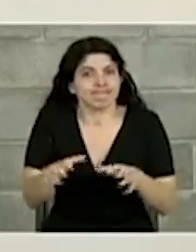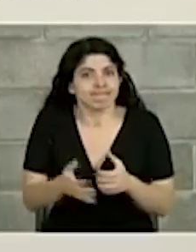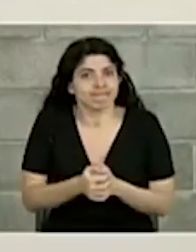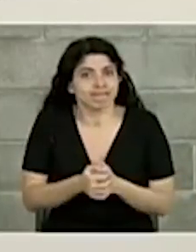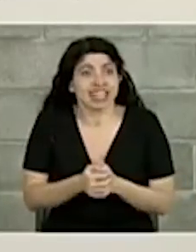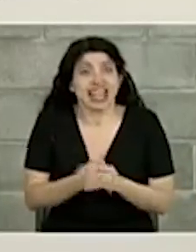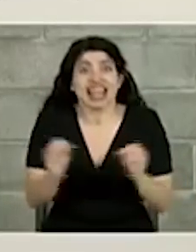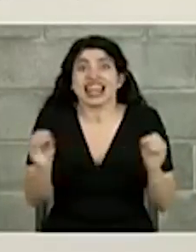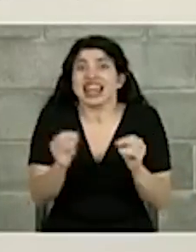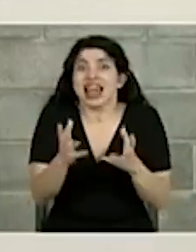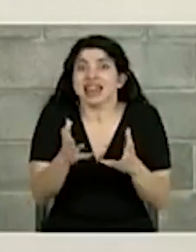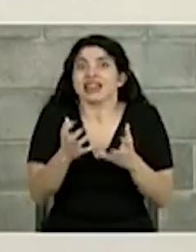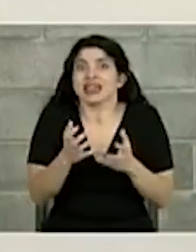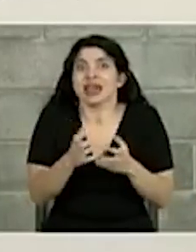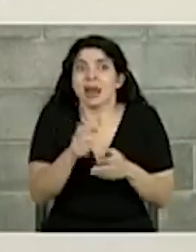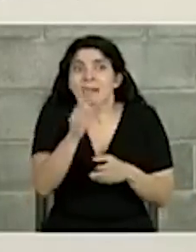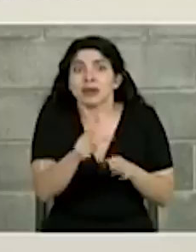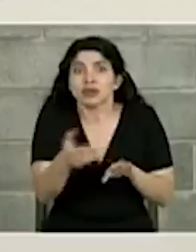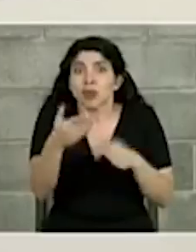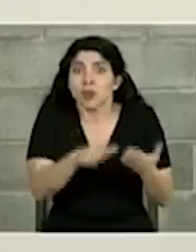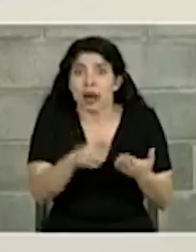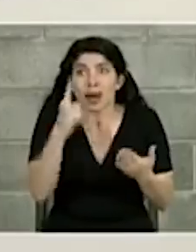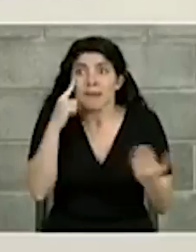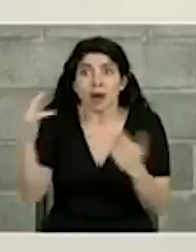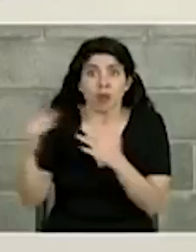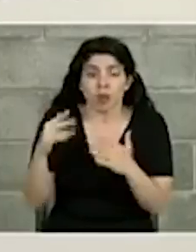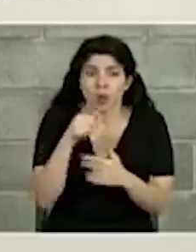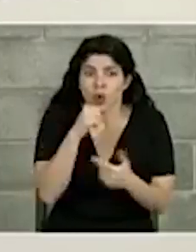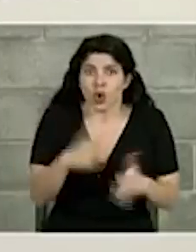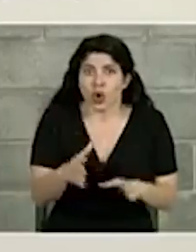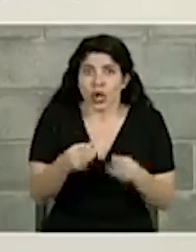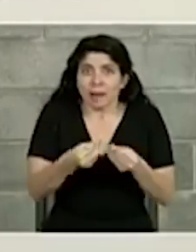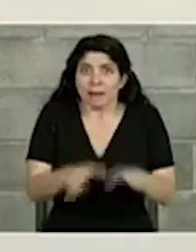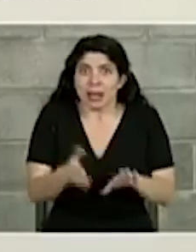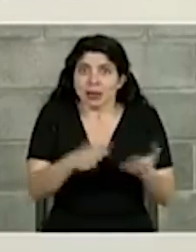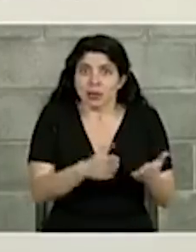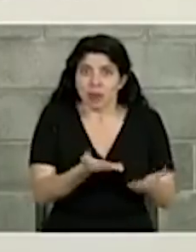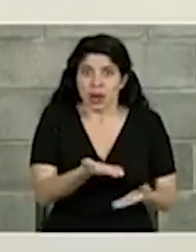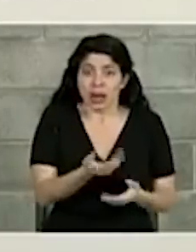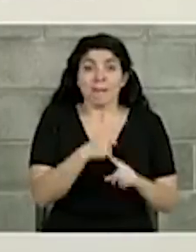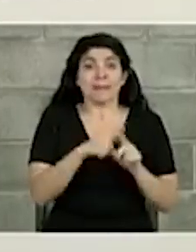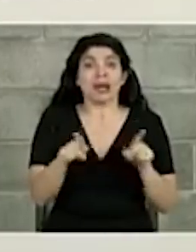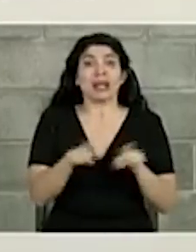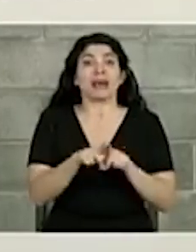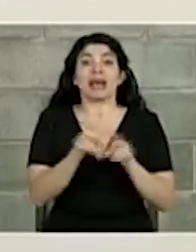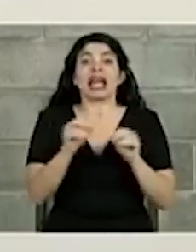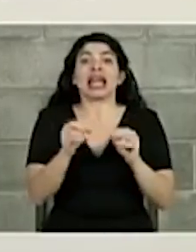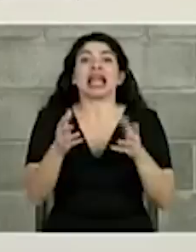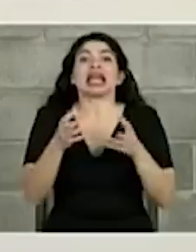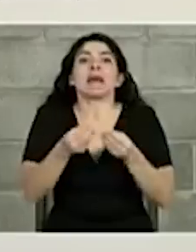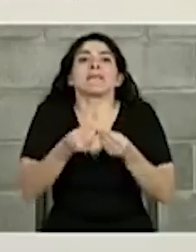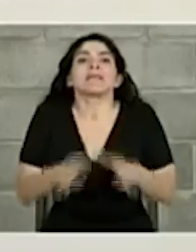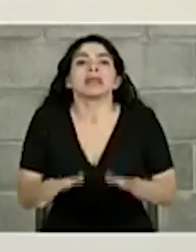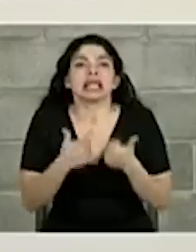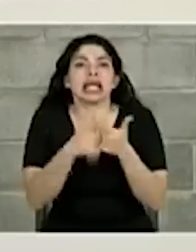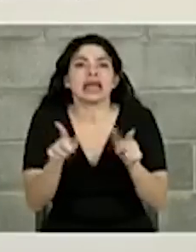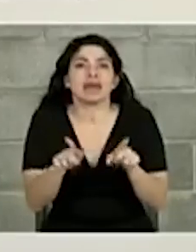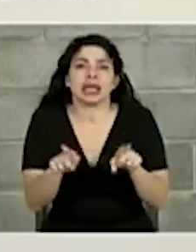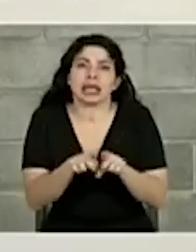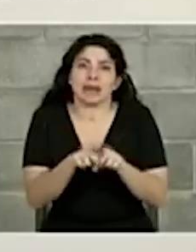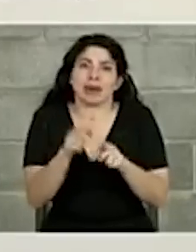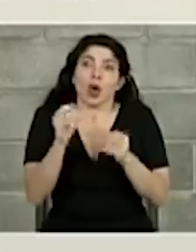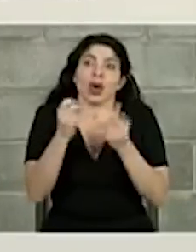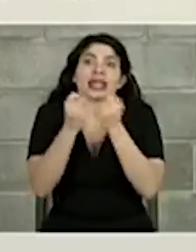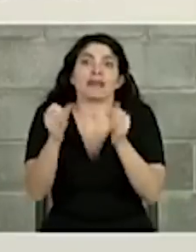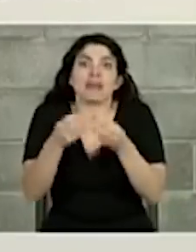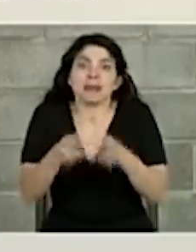nadie quiere perder un ser querido en un enfrentamiento pero nadie quiere perder la libertad tampoco o